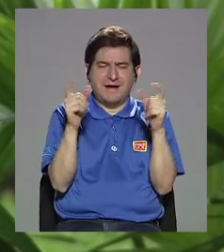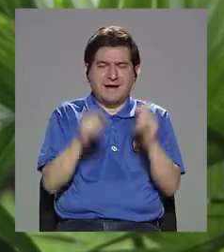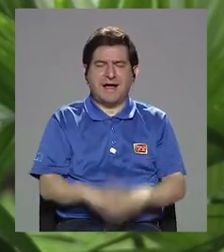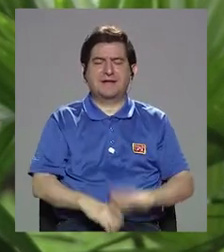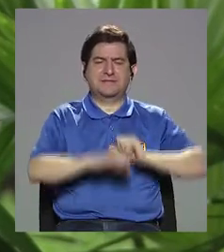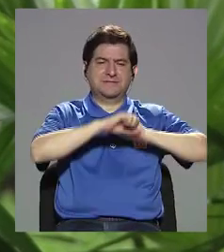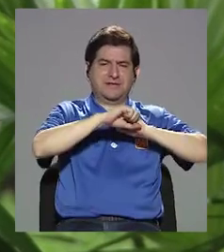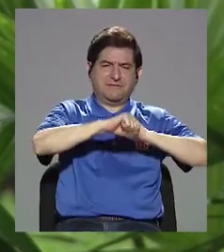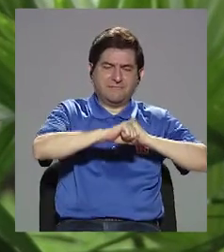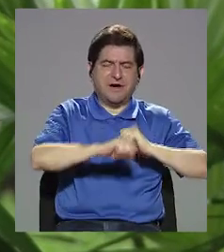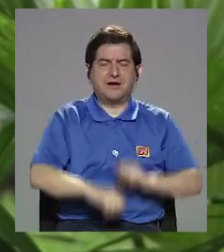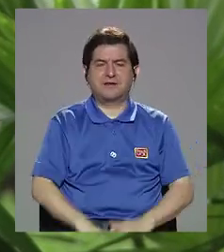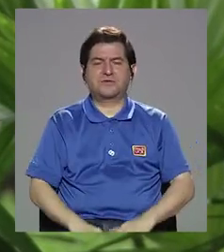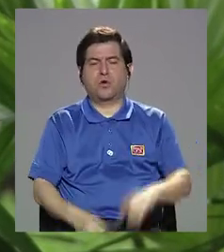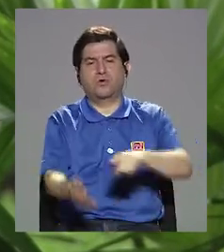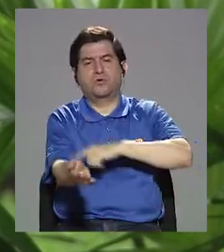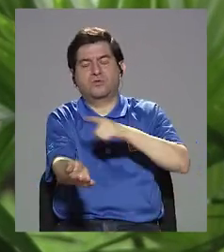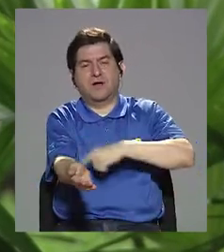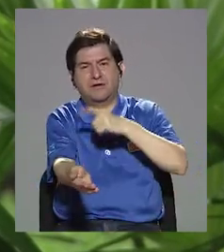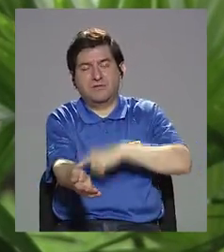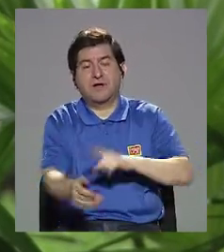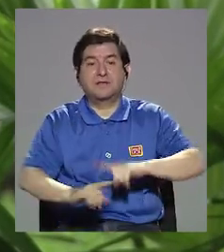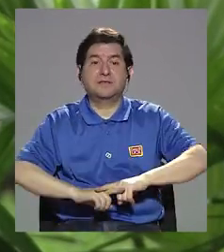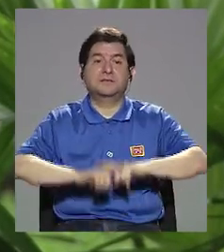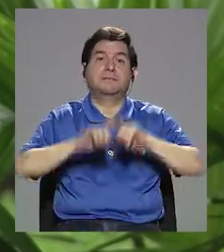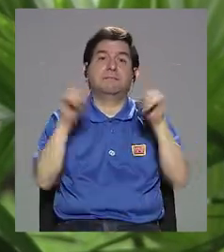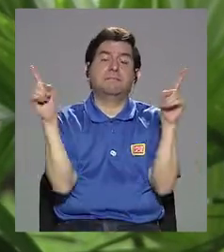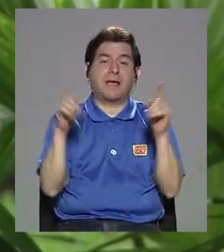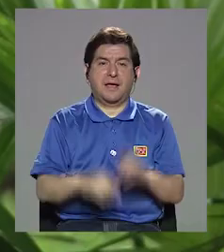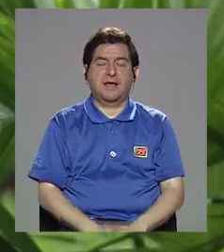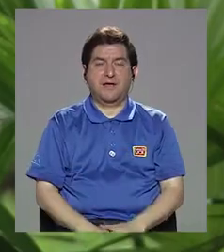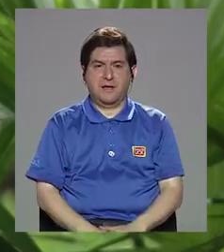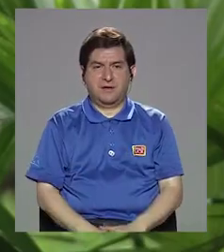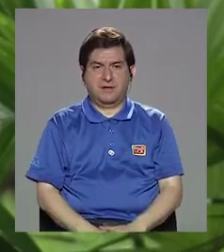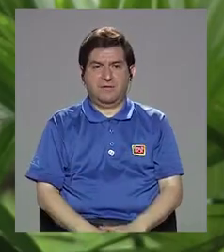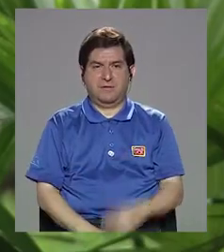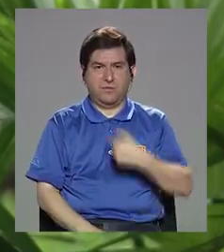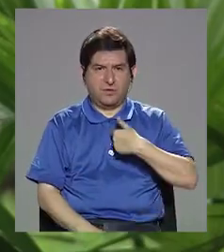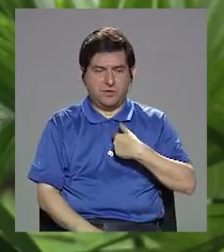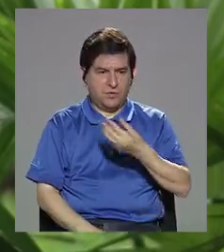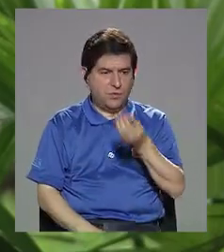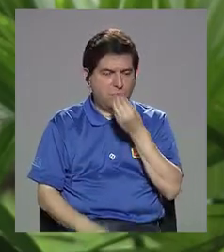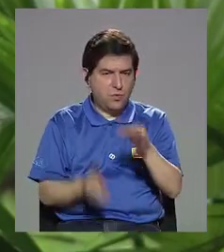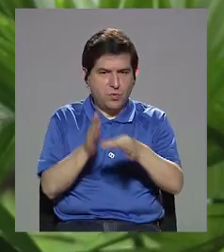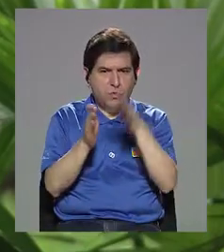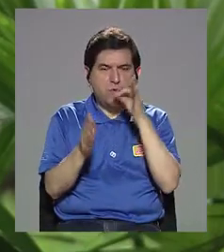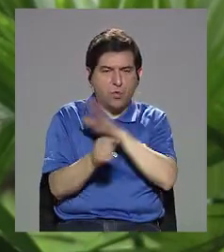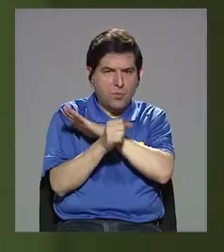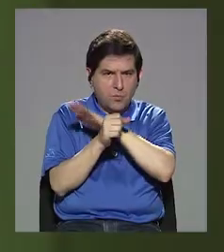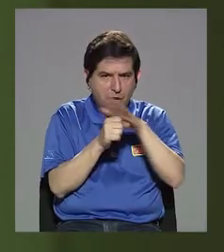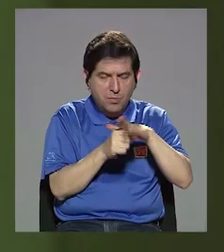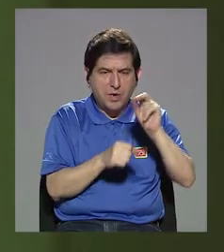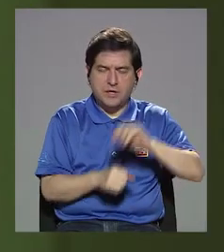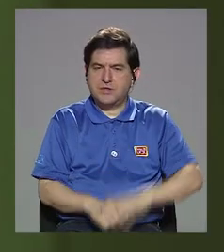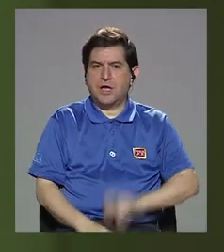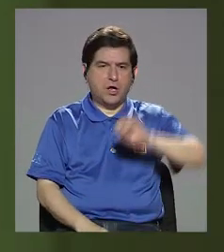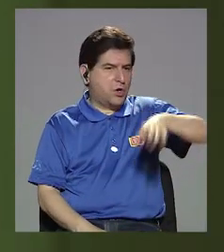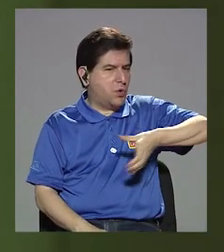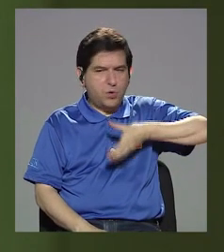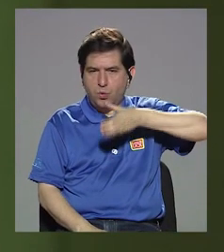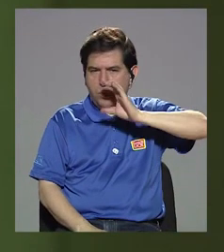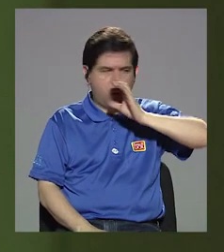impacto, diabetes, pero al consumir la fruta entera, no en jugo,